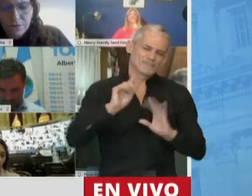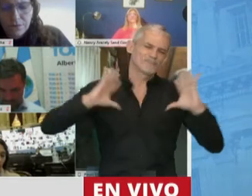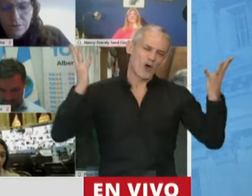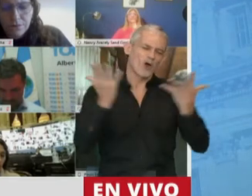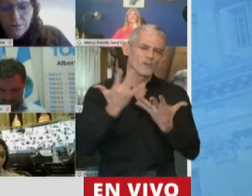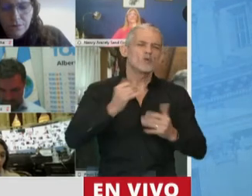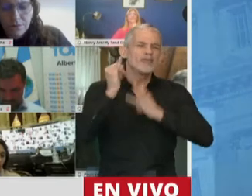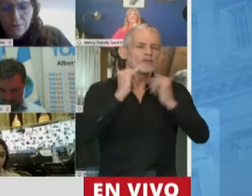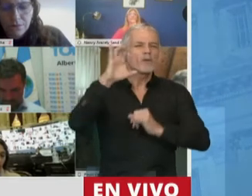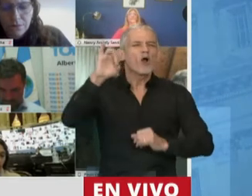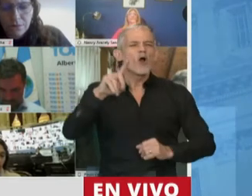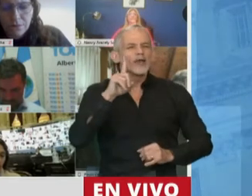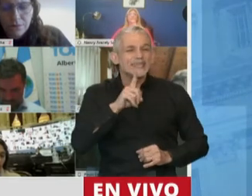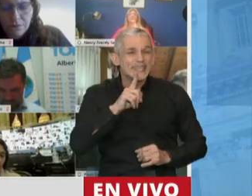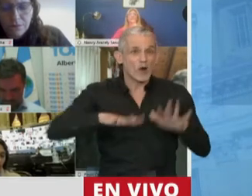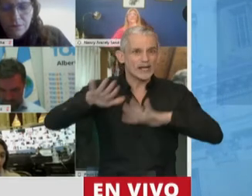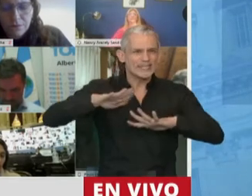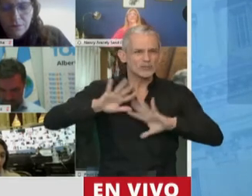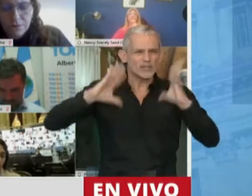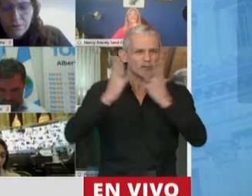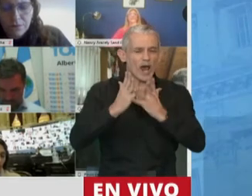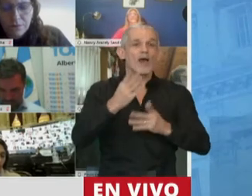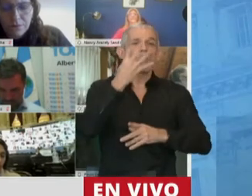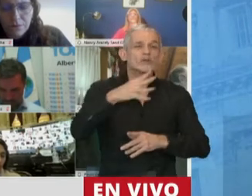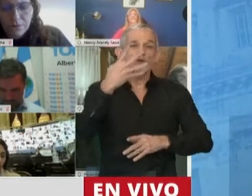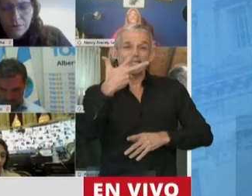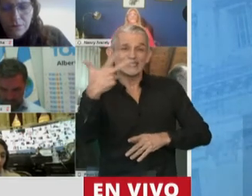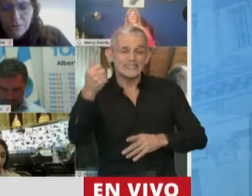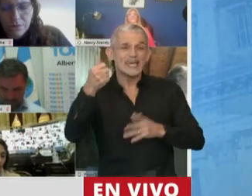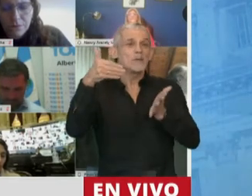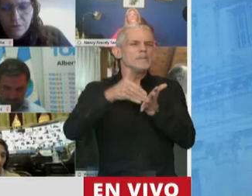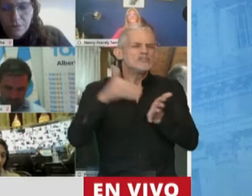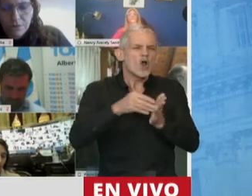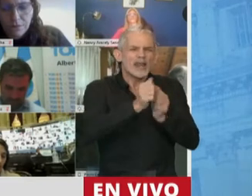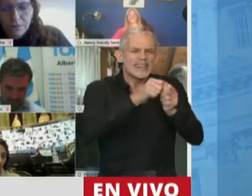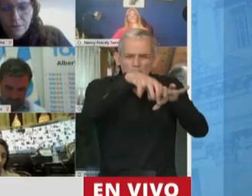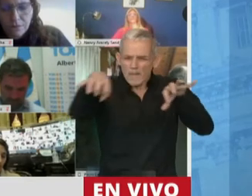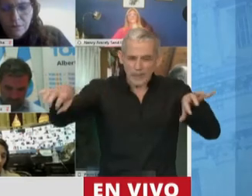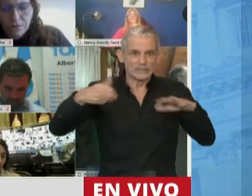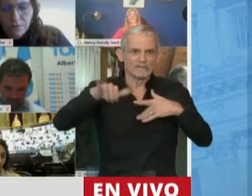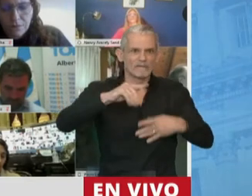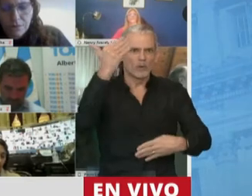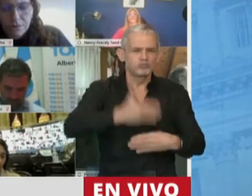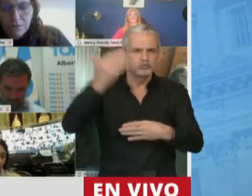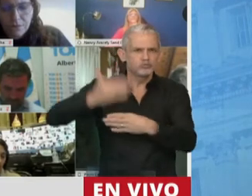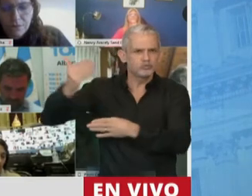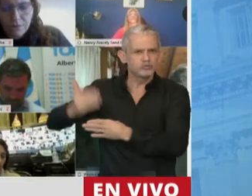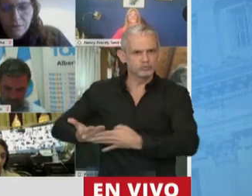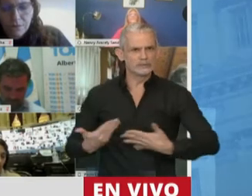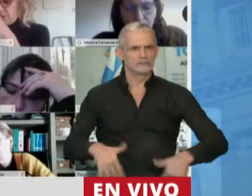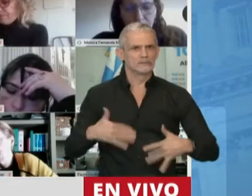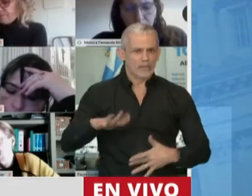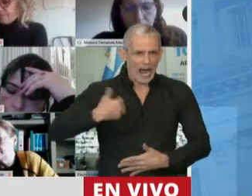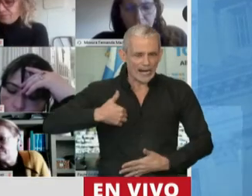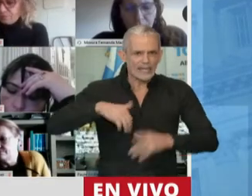Un informe de la OIT dice que hay 436 millones de empresas con riesgo de cerrarse. La